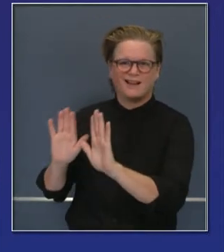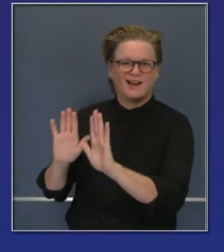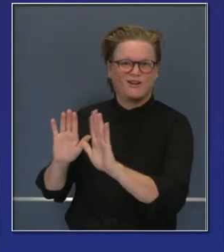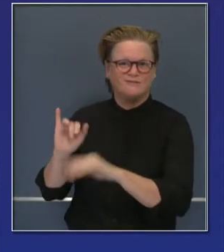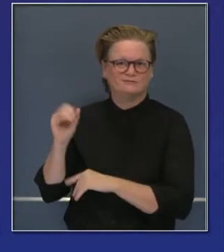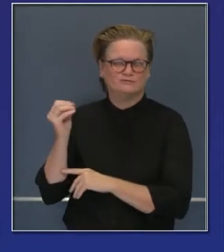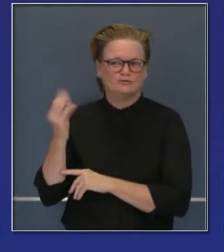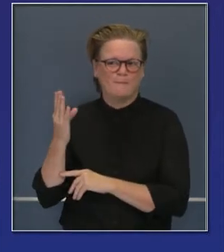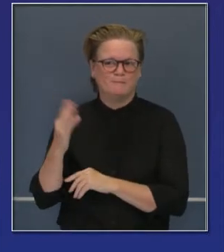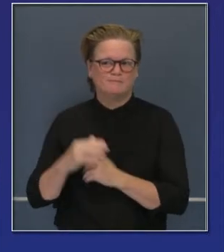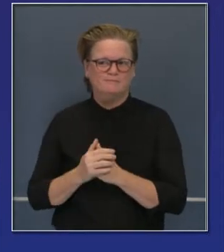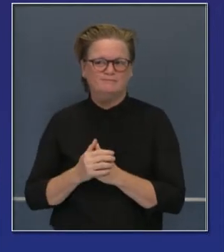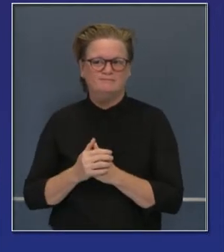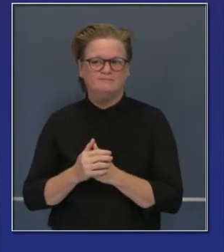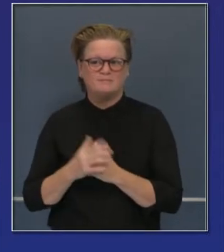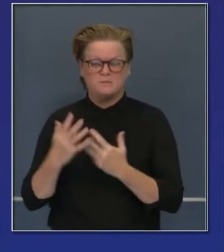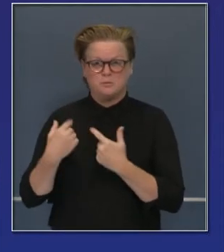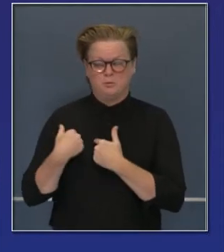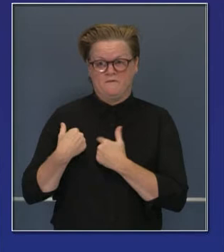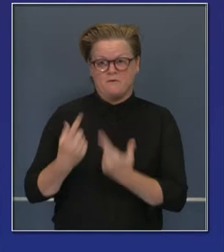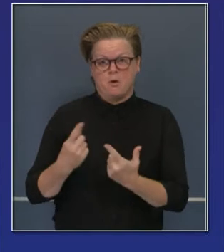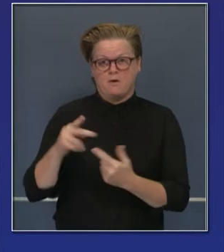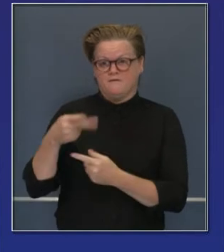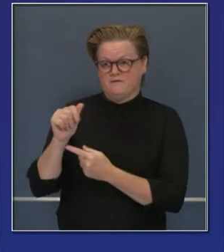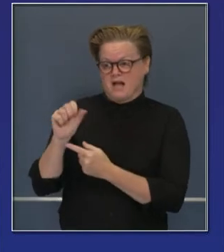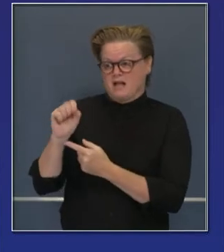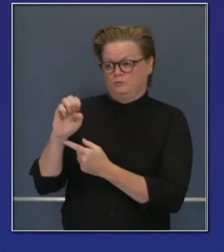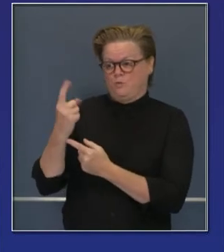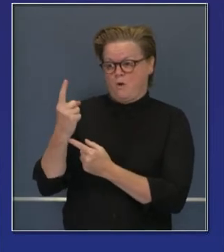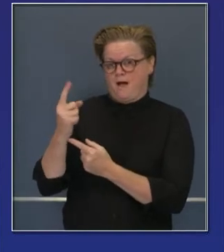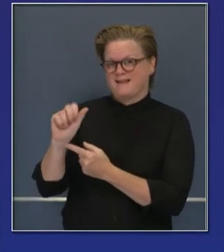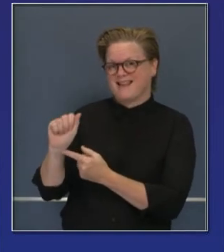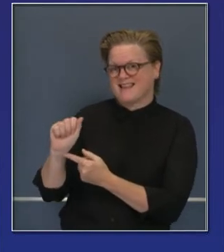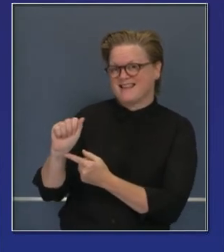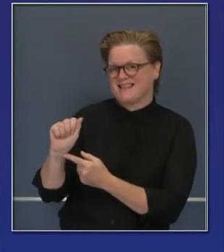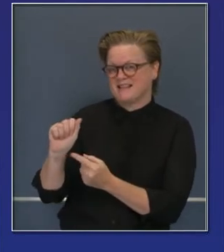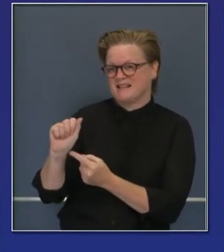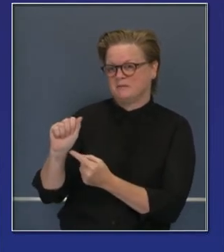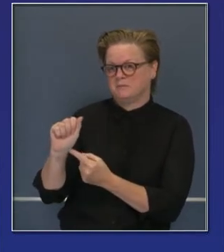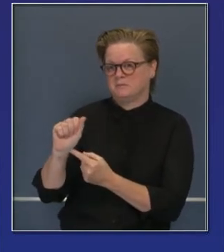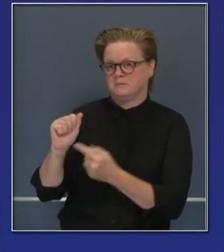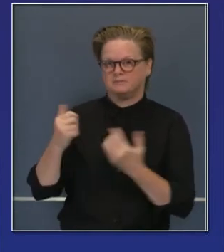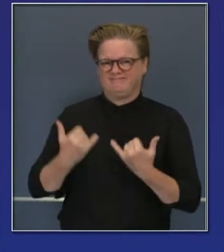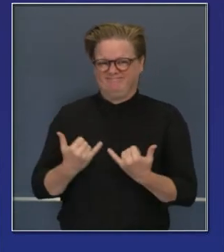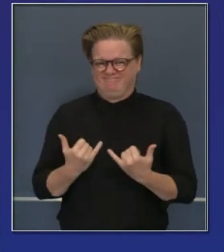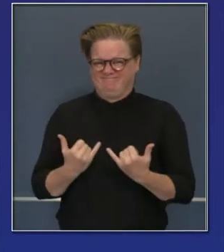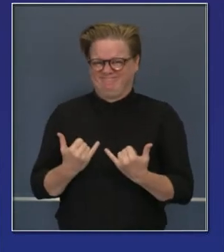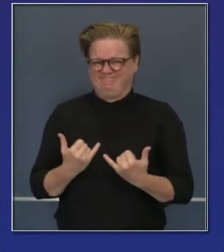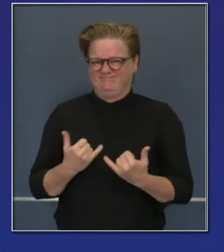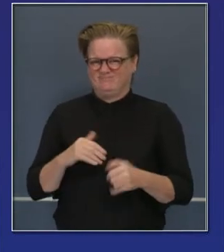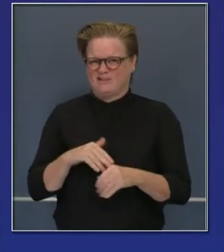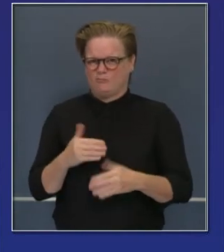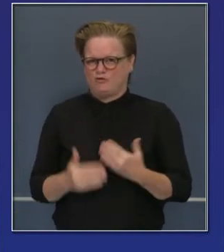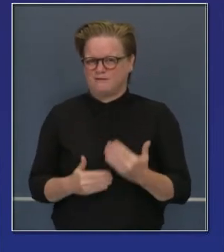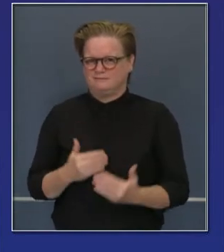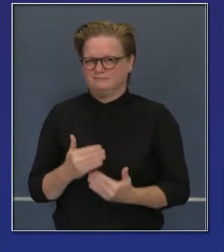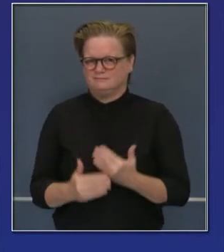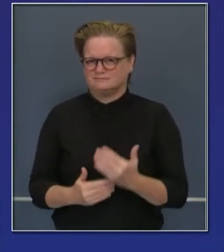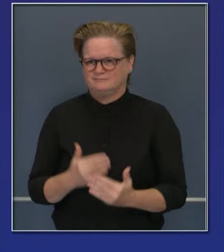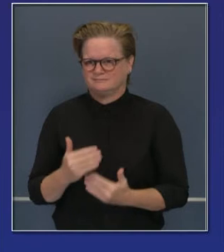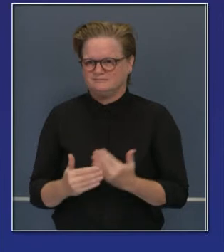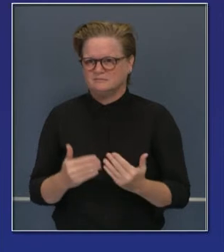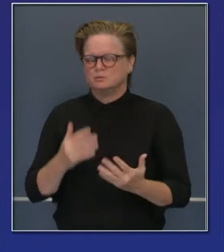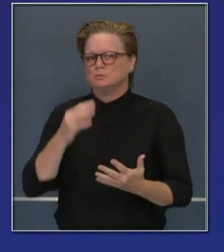que sepan que la planificación actual para la fase 1A se está llevando a cabo activamente y será